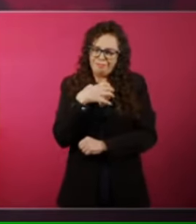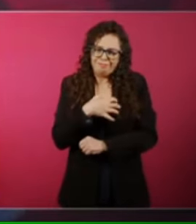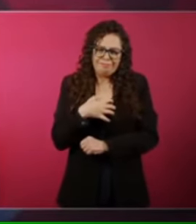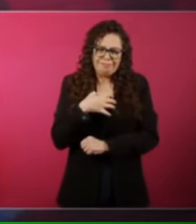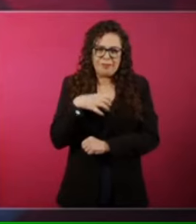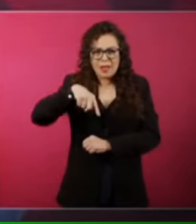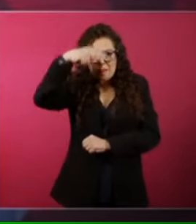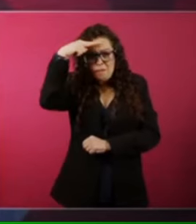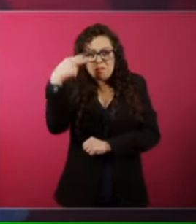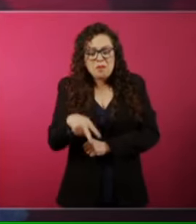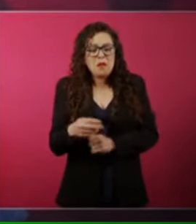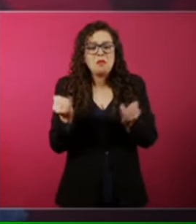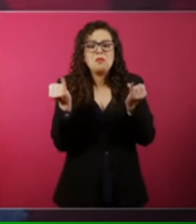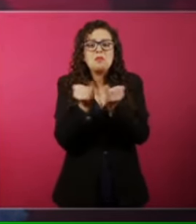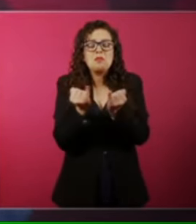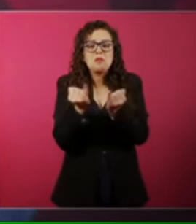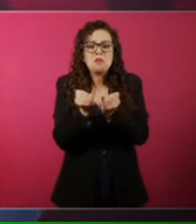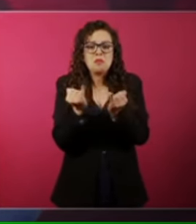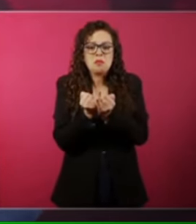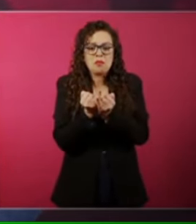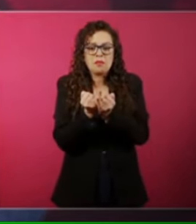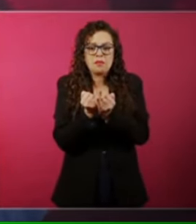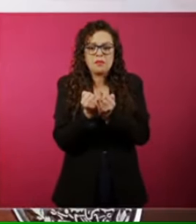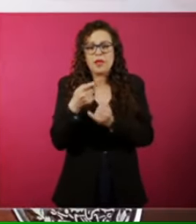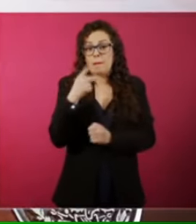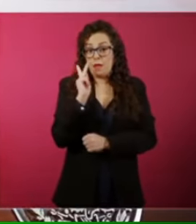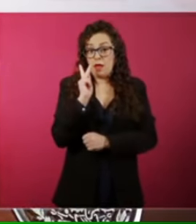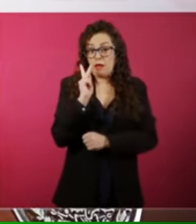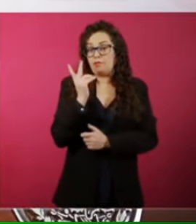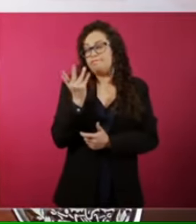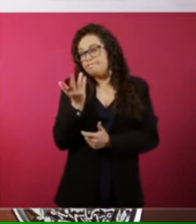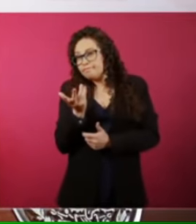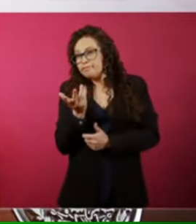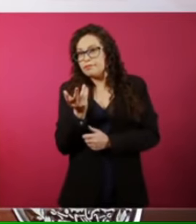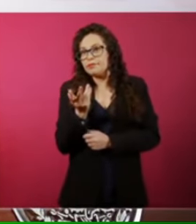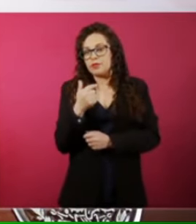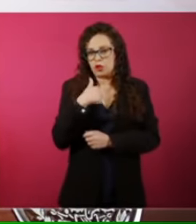Aquí tenemos más ventajas. Como también en Francia.